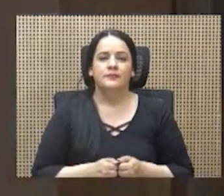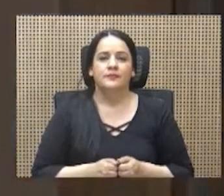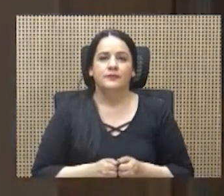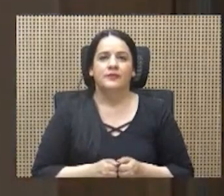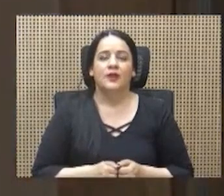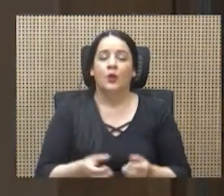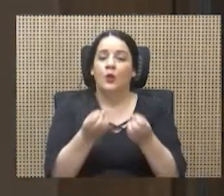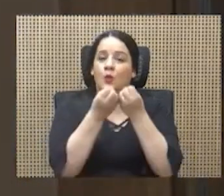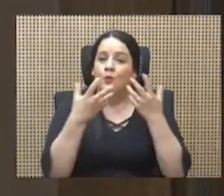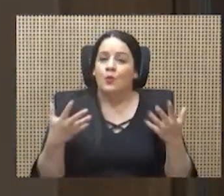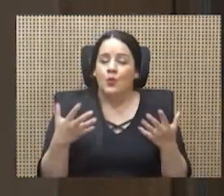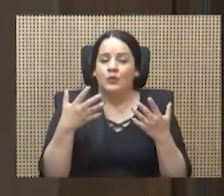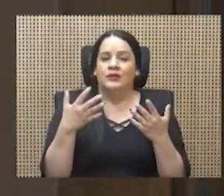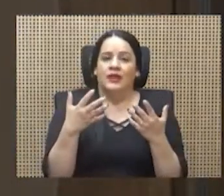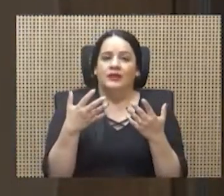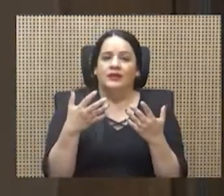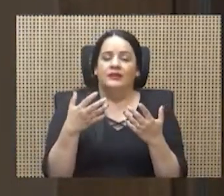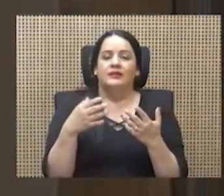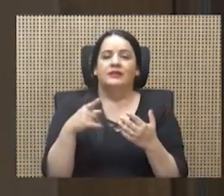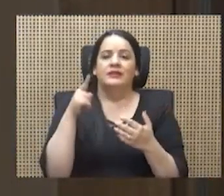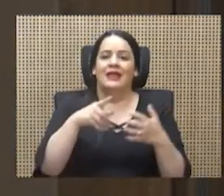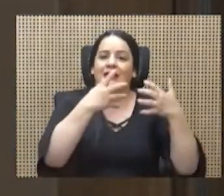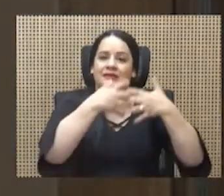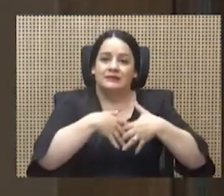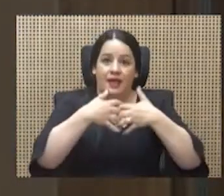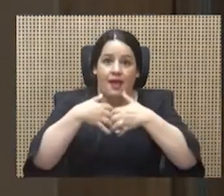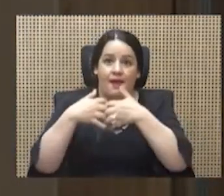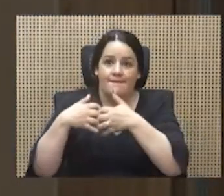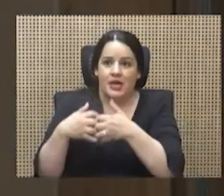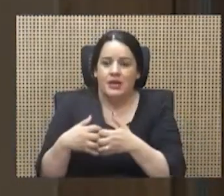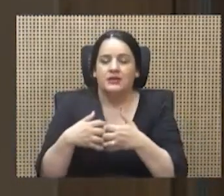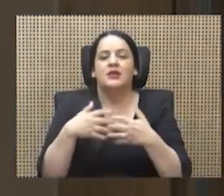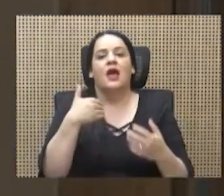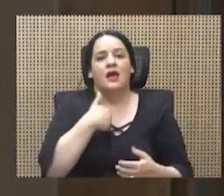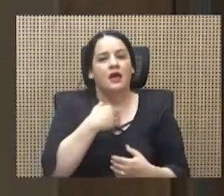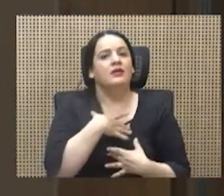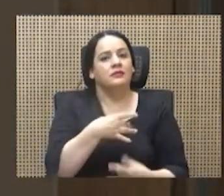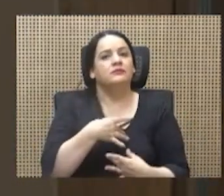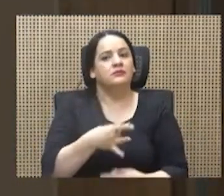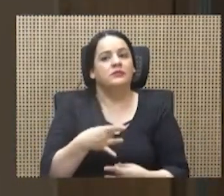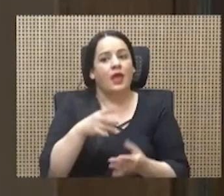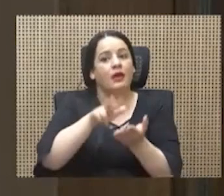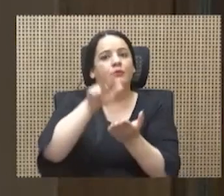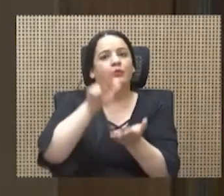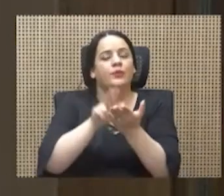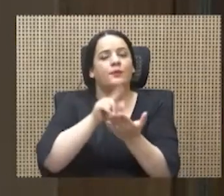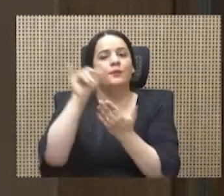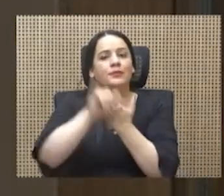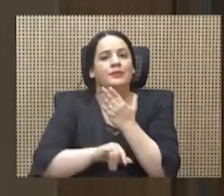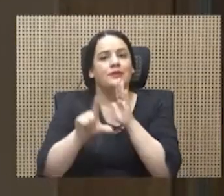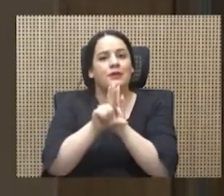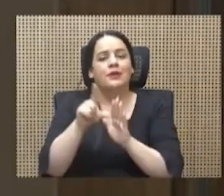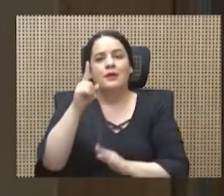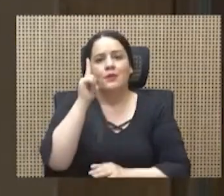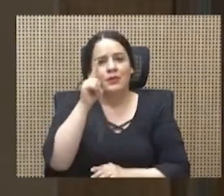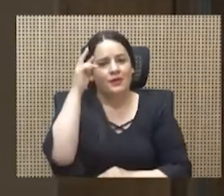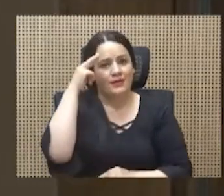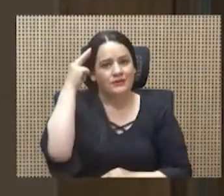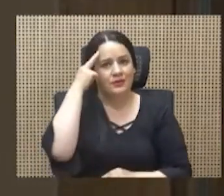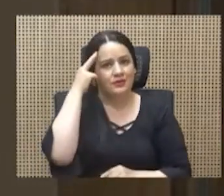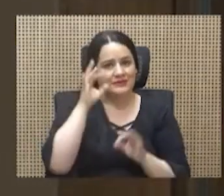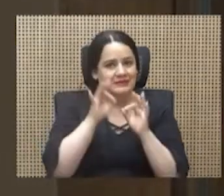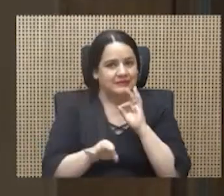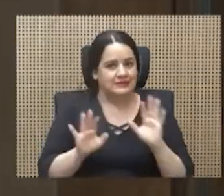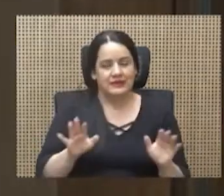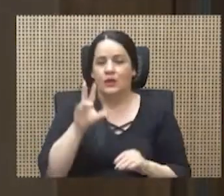Muchas de las cámaras están realmente interesadas en que se apruebe ese proyecto de ley por una razón muy sencilla. No